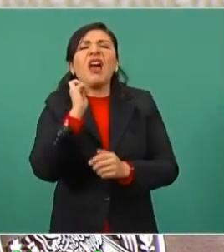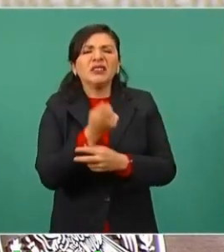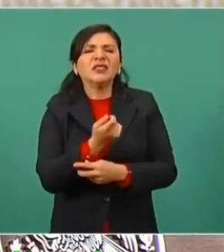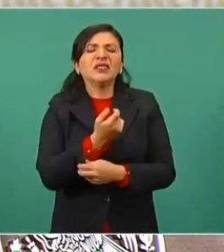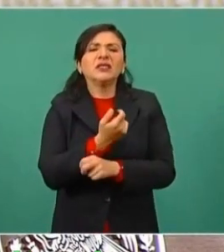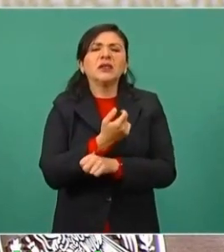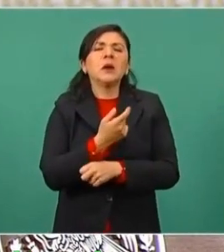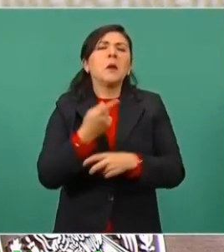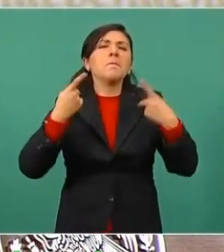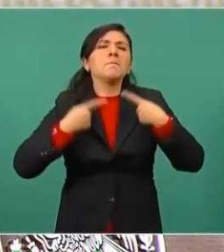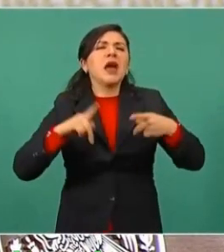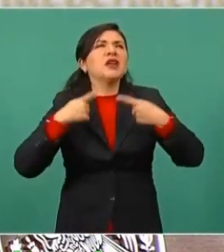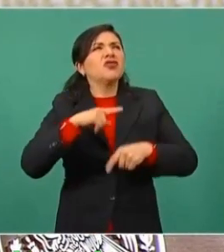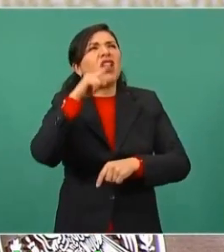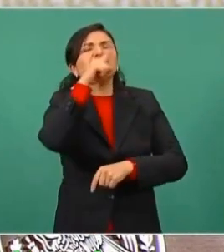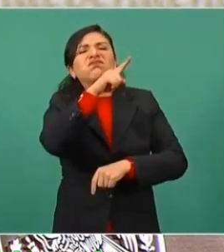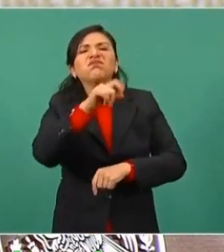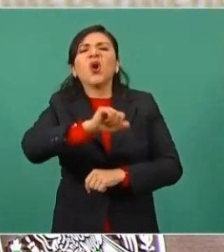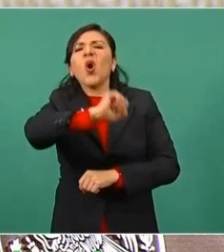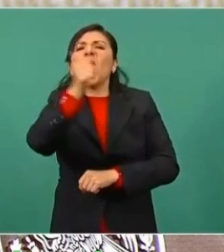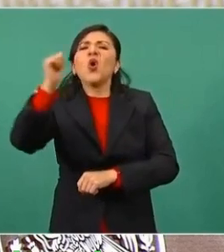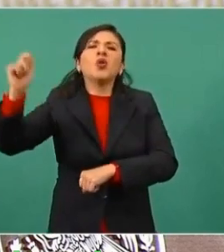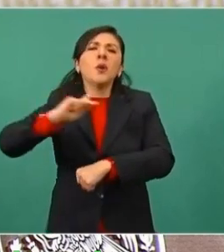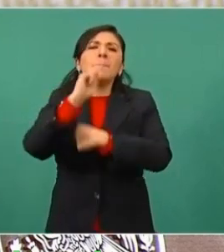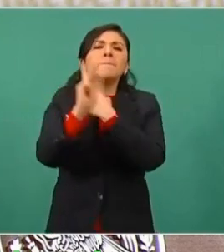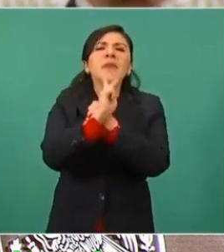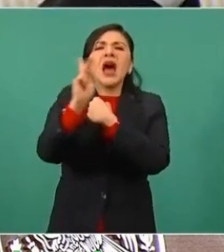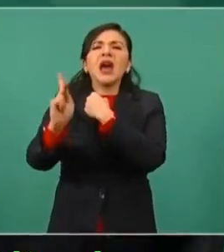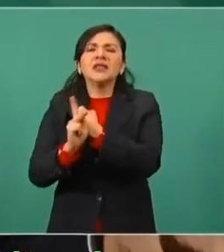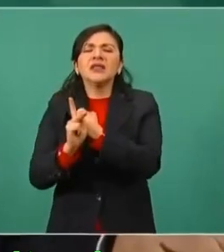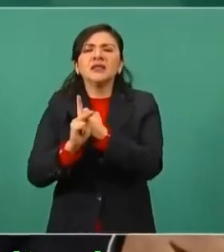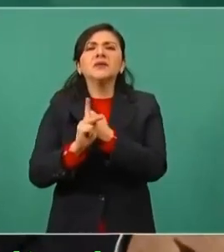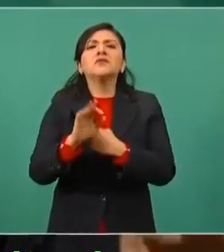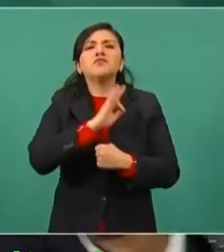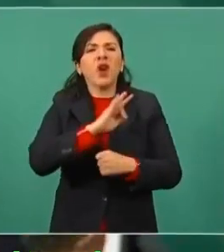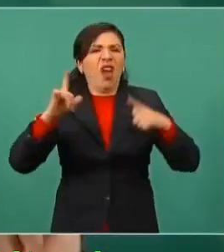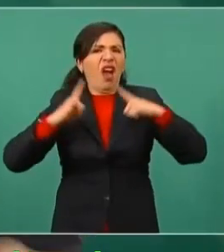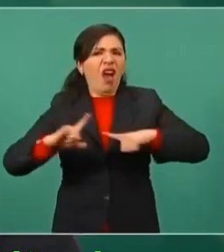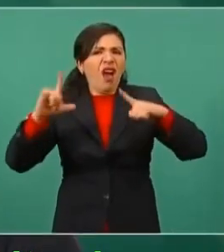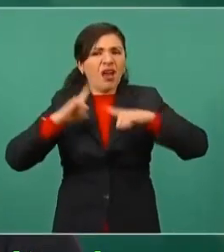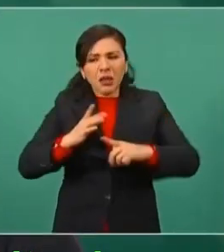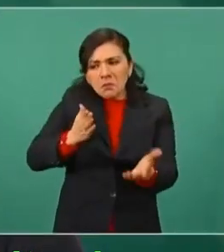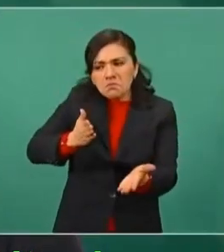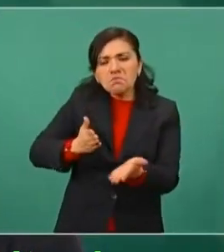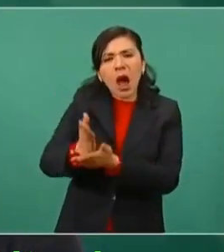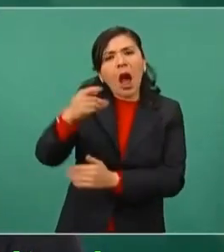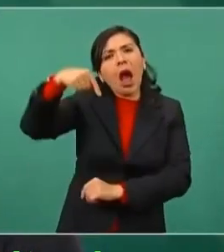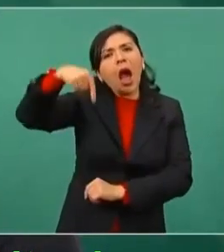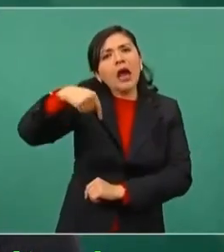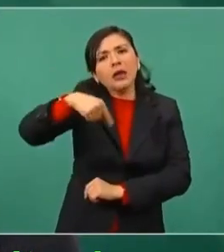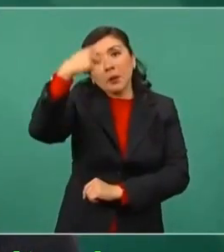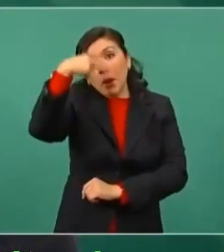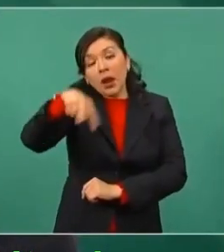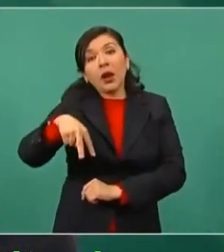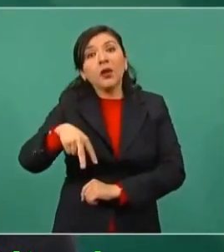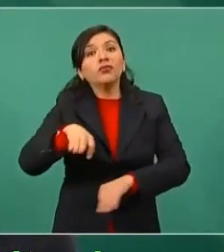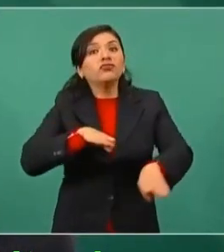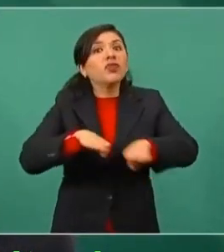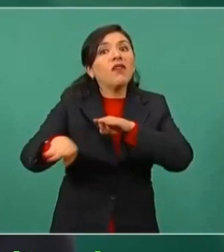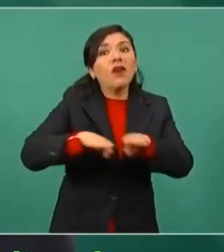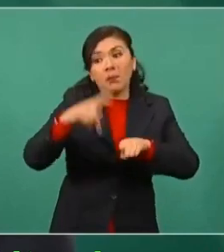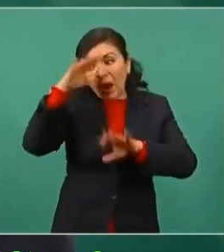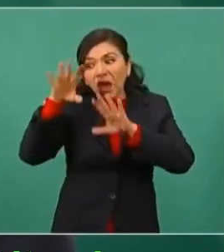extranjeros intervinieran en operativos en nuestro país.